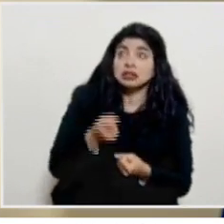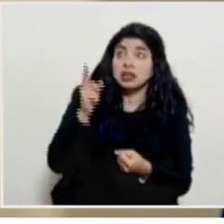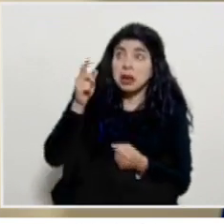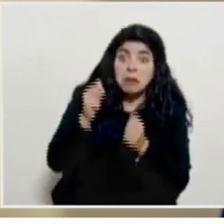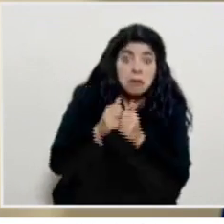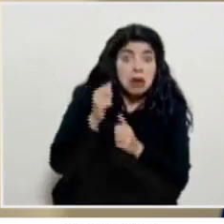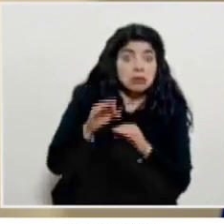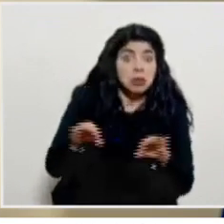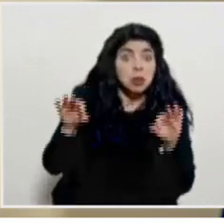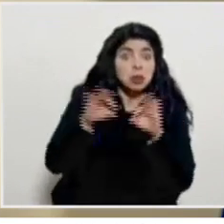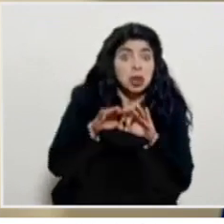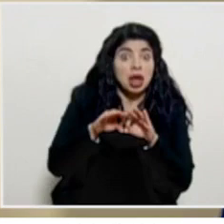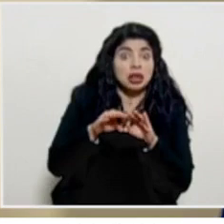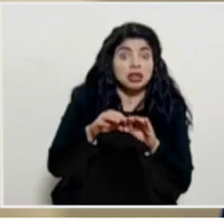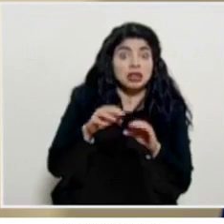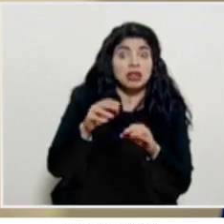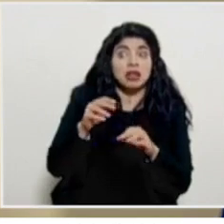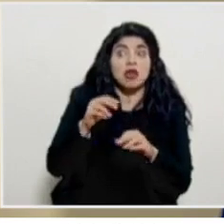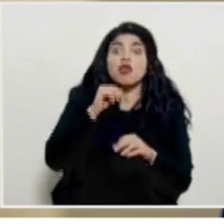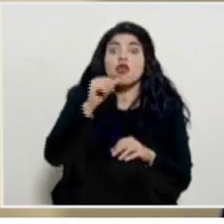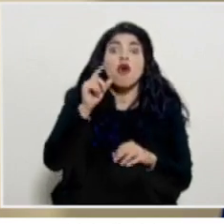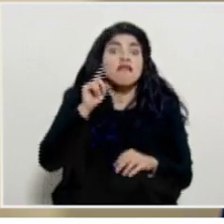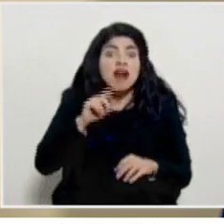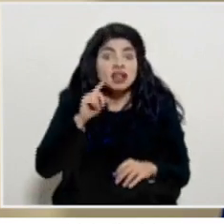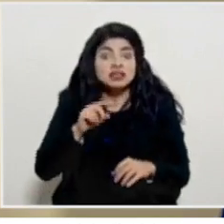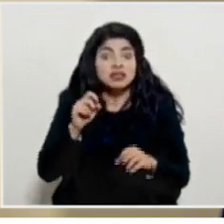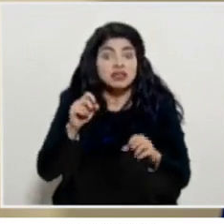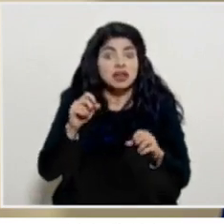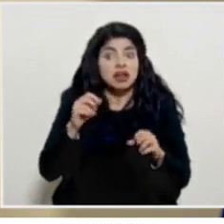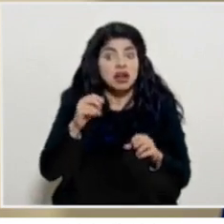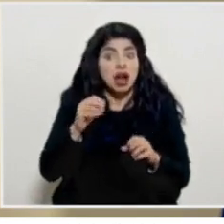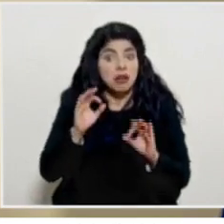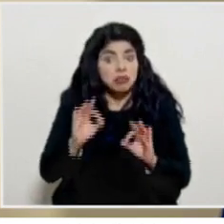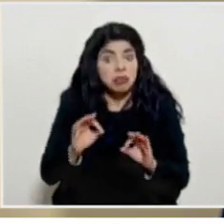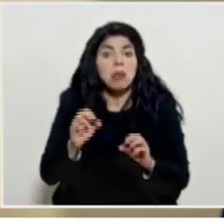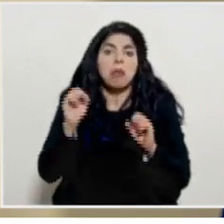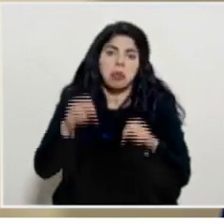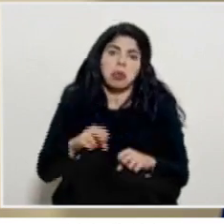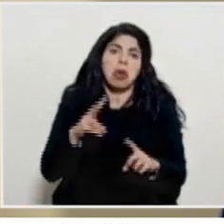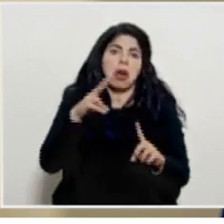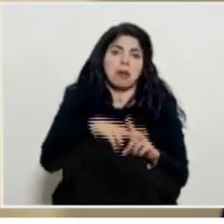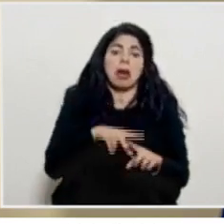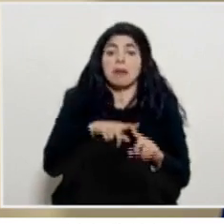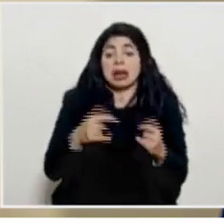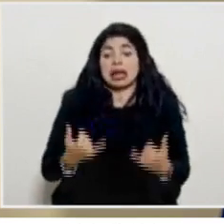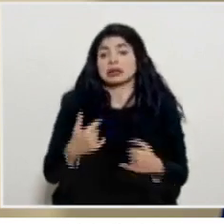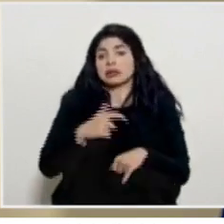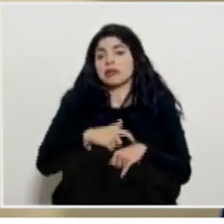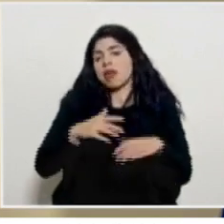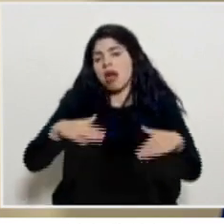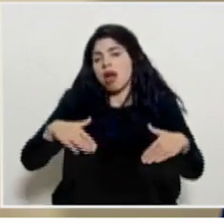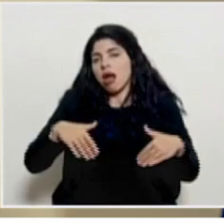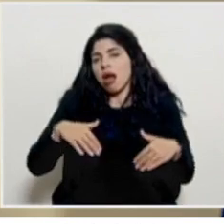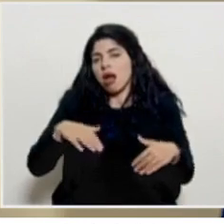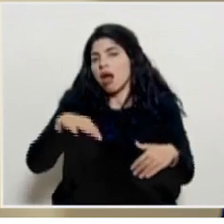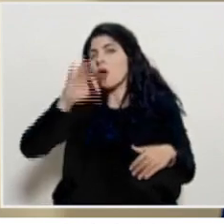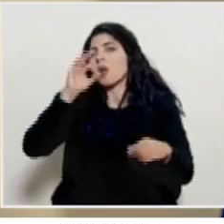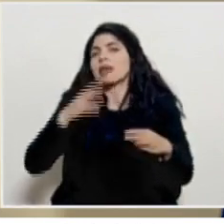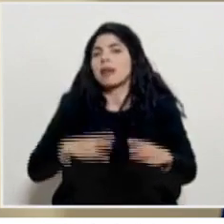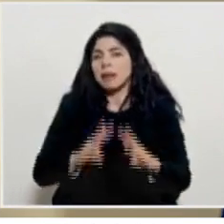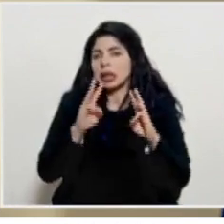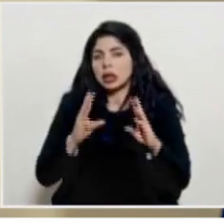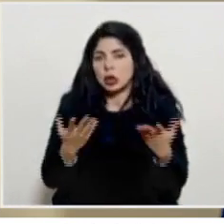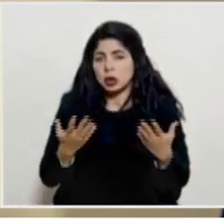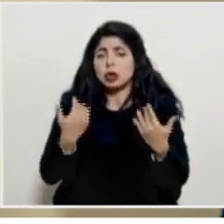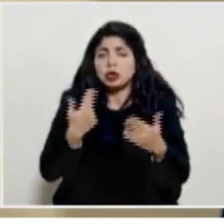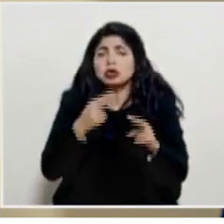más importante que no sea fácilmente falsificable y claro que podríamos eventualmente manejarlo pero por el momento no hemos encontrado ese mecanismo ahí